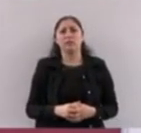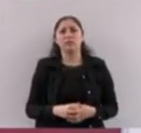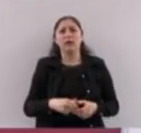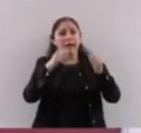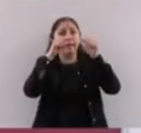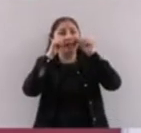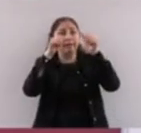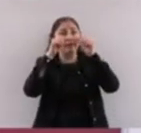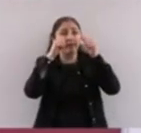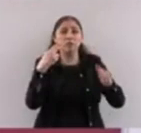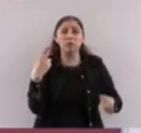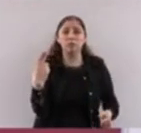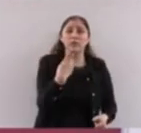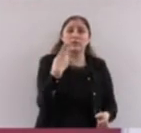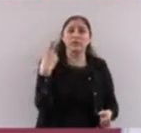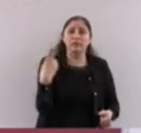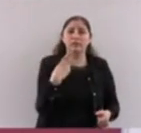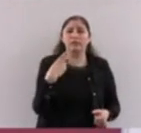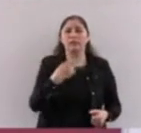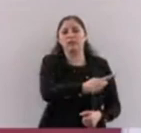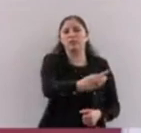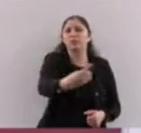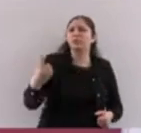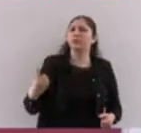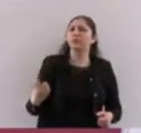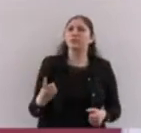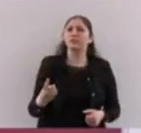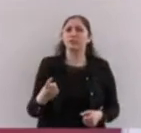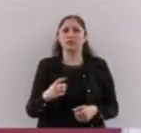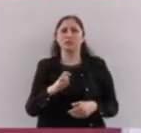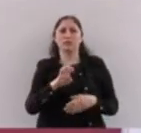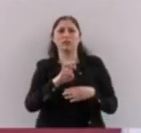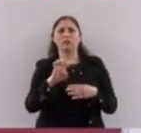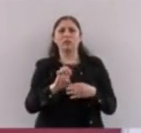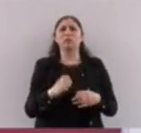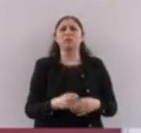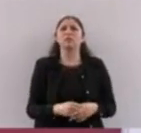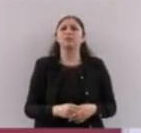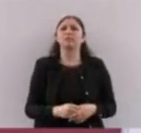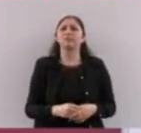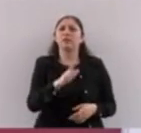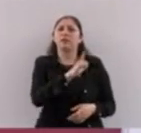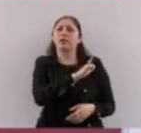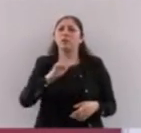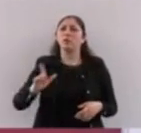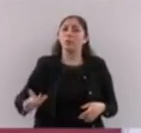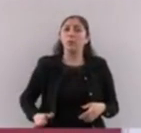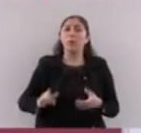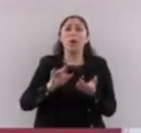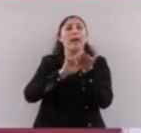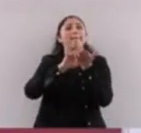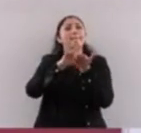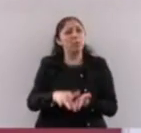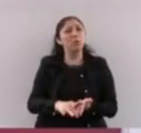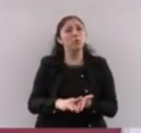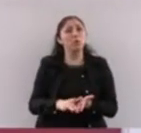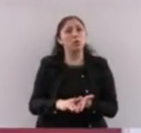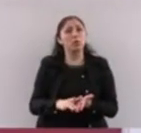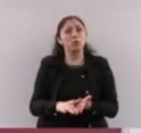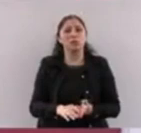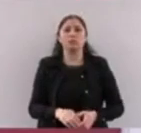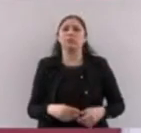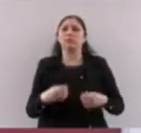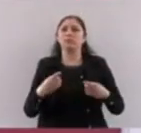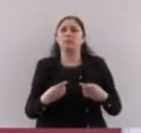atenderlos a ustedes. Entonces, el gobierno hoy es austero. Nosotros tenemos un sueldo,